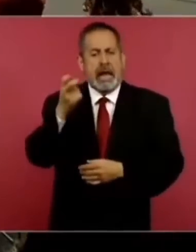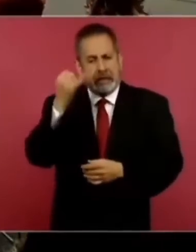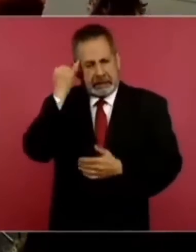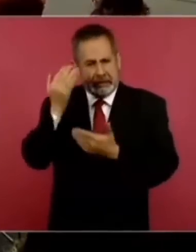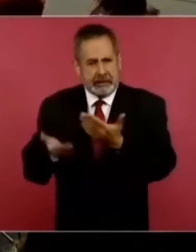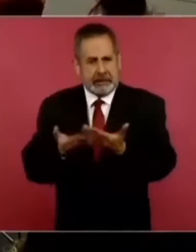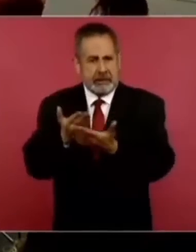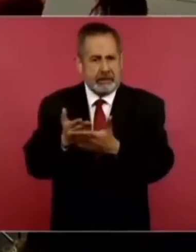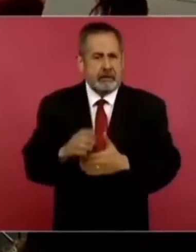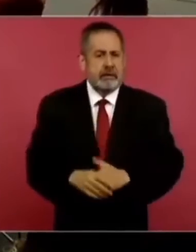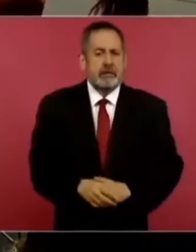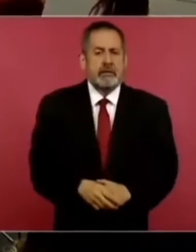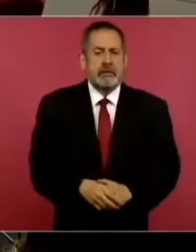planteamiento gracias presidente presidente